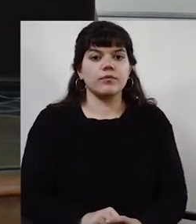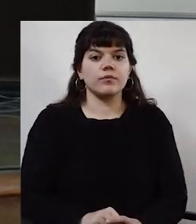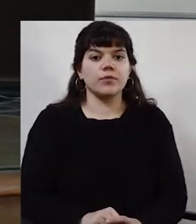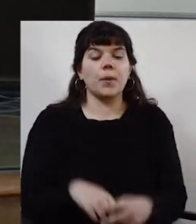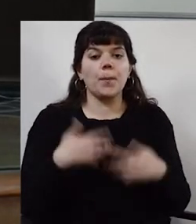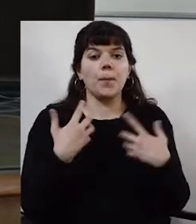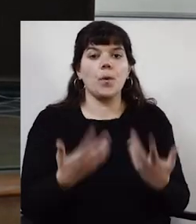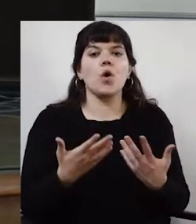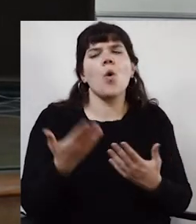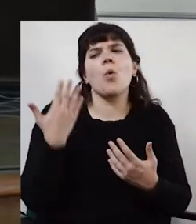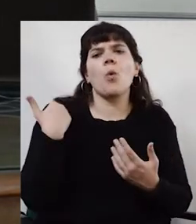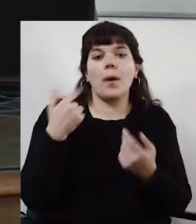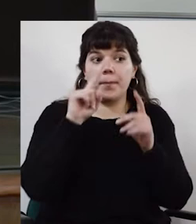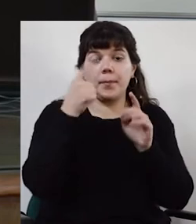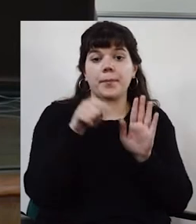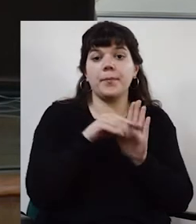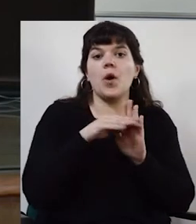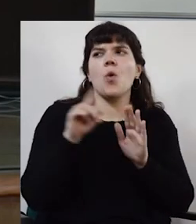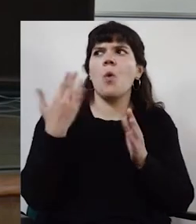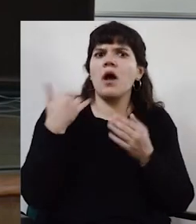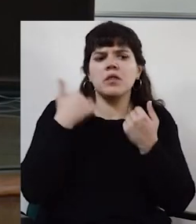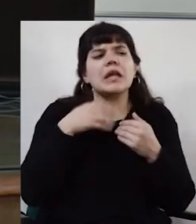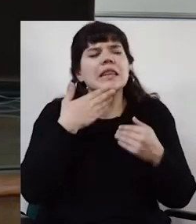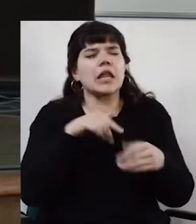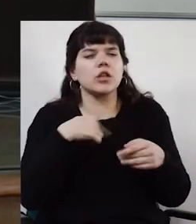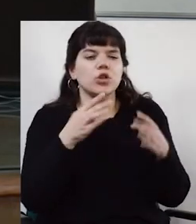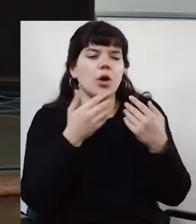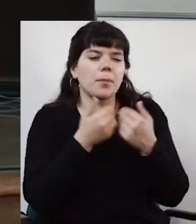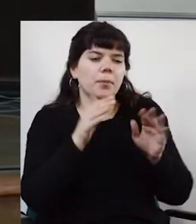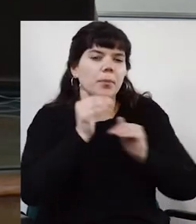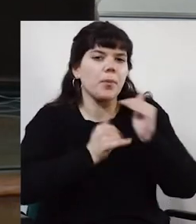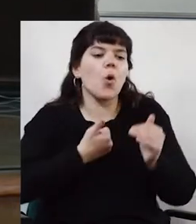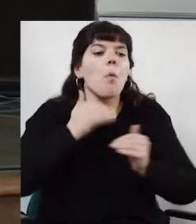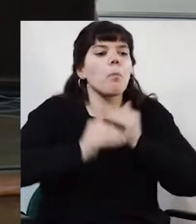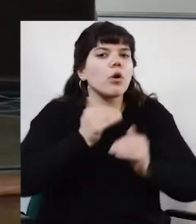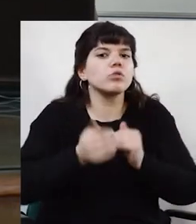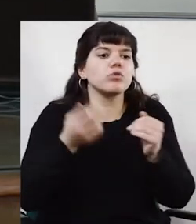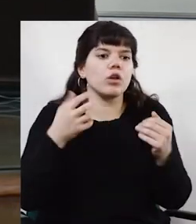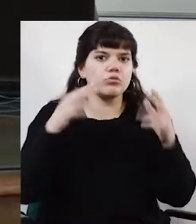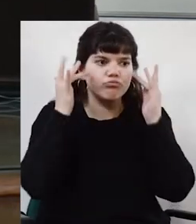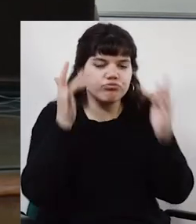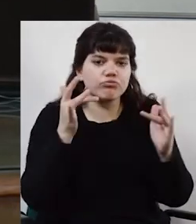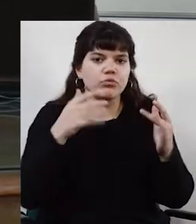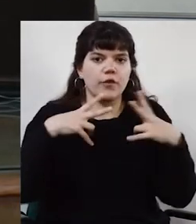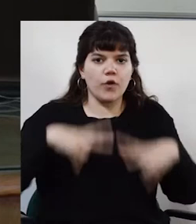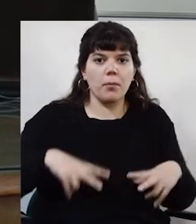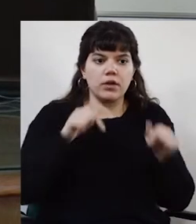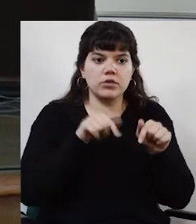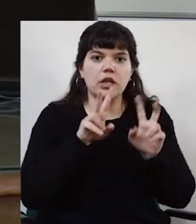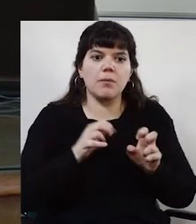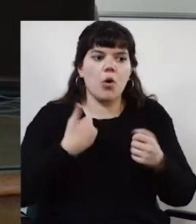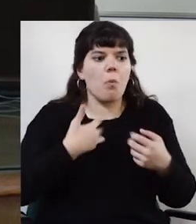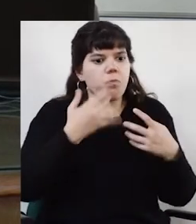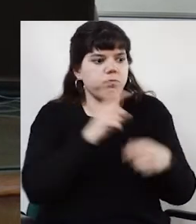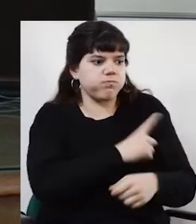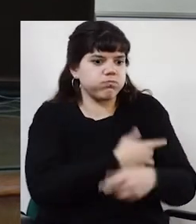Bueno, ¿cuándo se entiende que hay una red académica constituida? ¿Cuál es el proceso de formación y consolidación? ¿Cómo